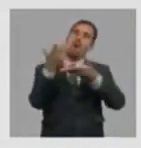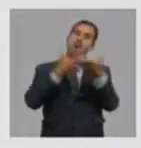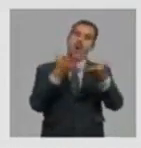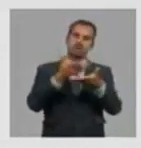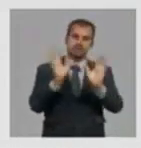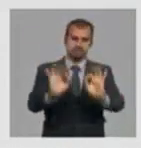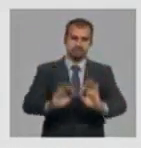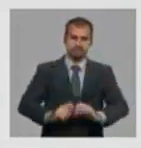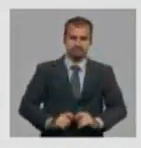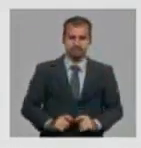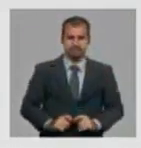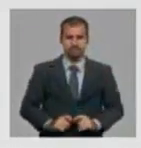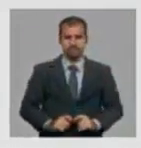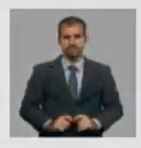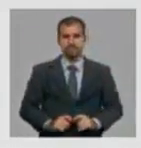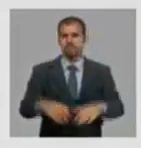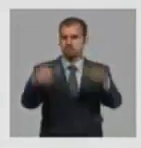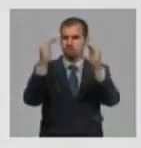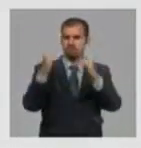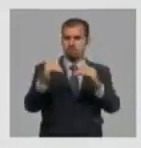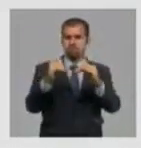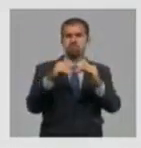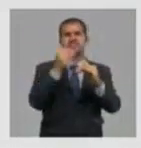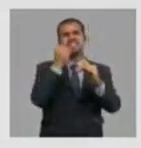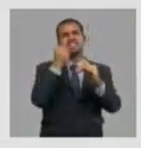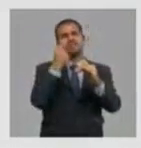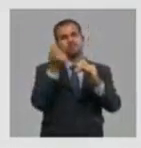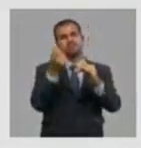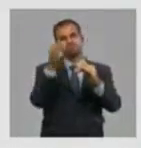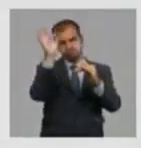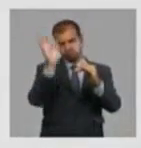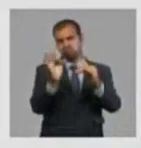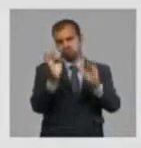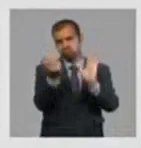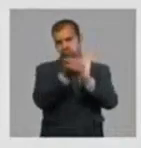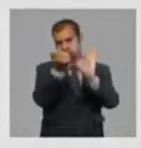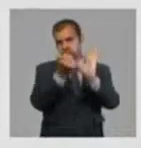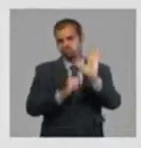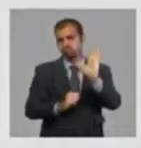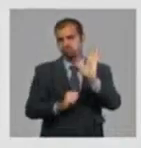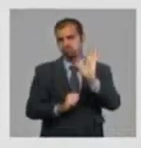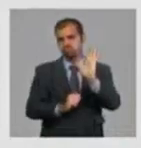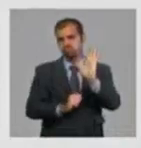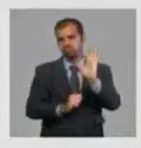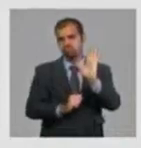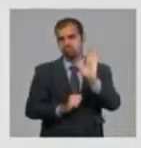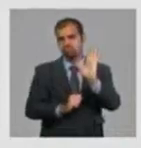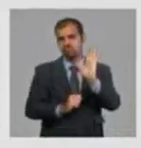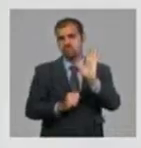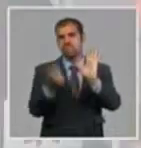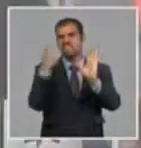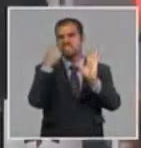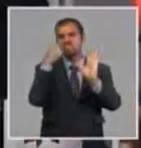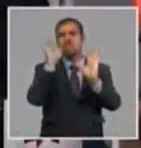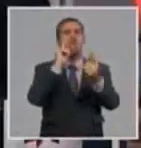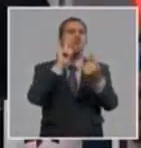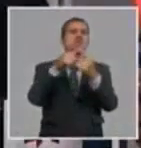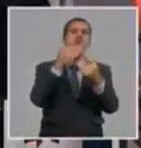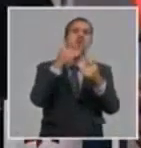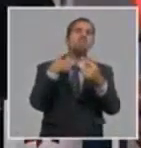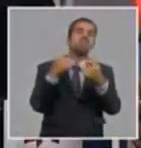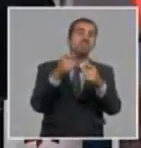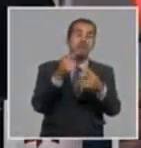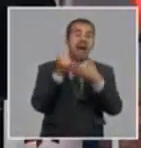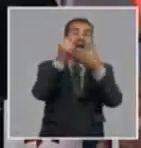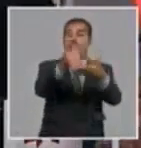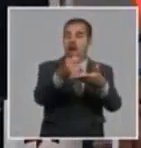Poseen, además, una contabilidad certificada. Otra de las cuestiones que sí se exigen es que tienen que tener una realidad objetiva del hecho económico. No